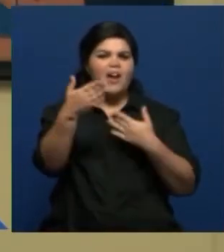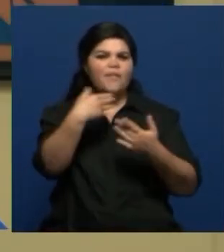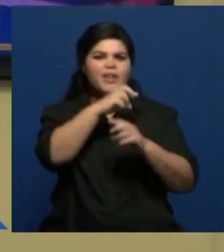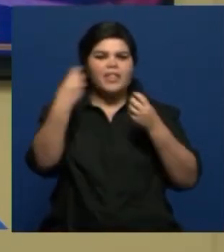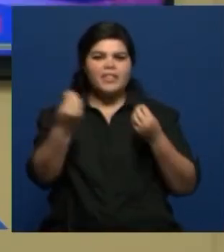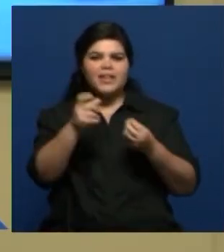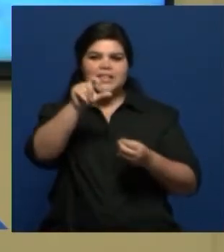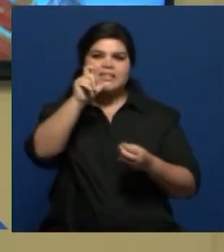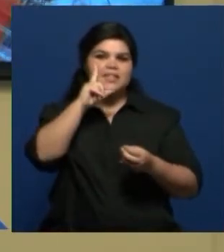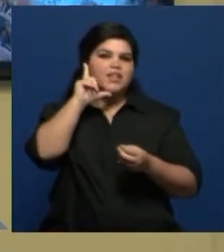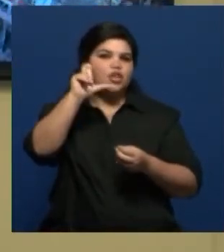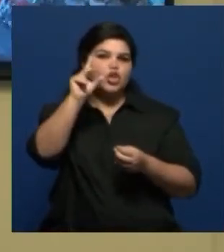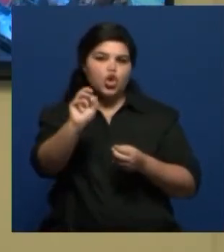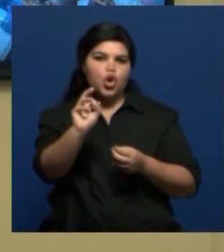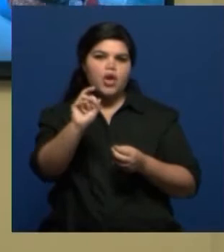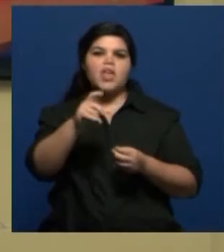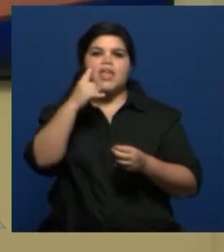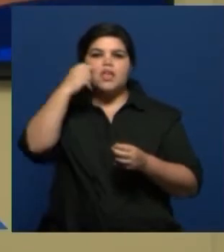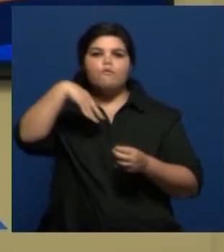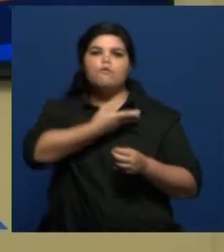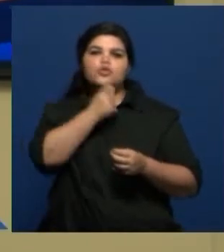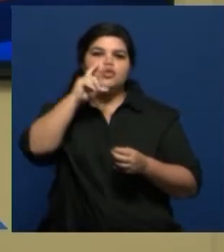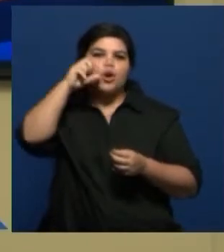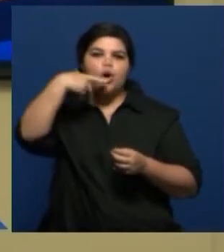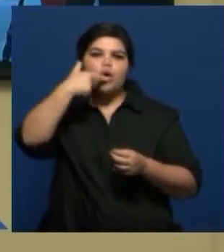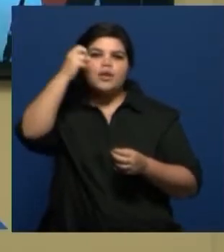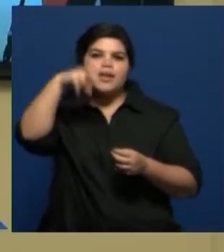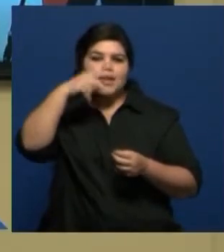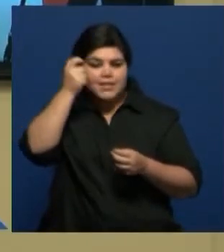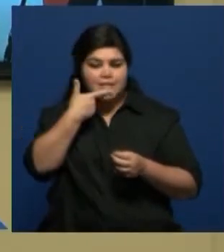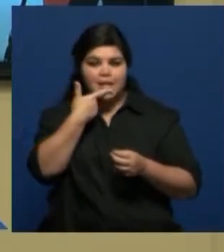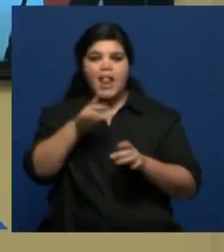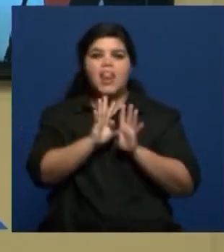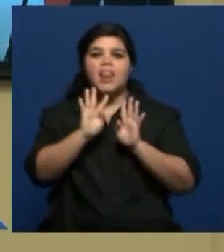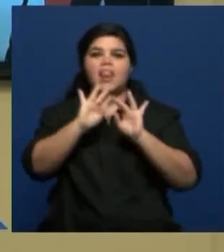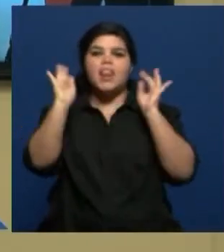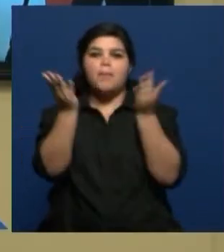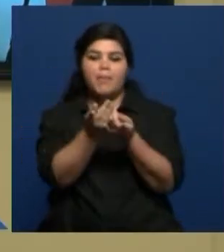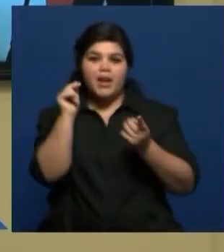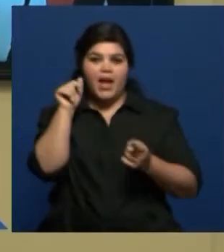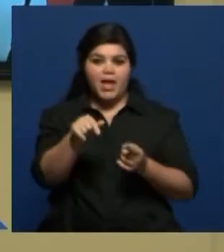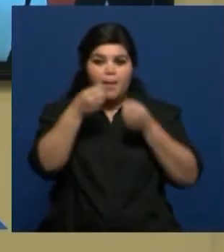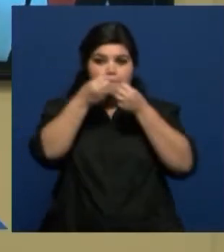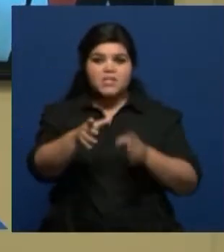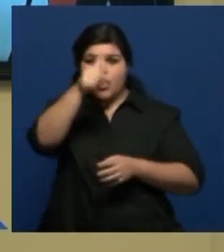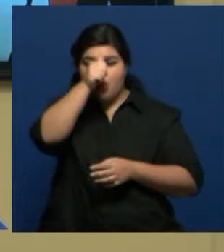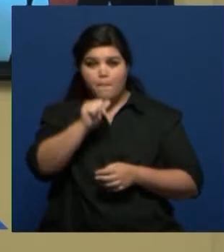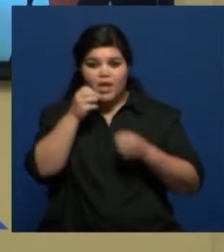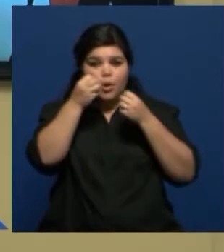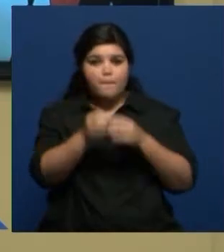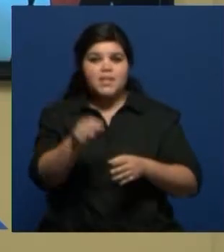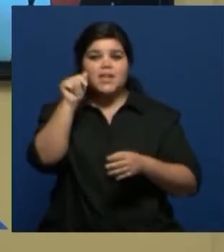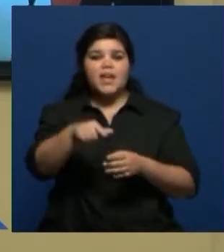ciclo Infusiones Le Parc 2017 que arranca este domingo allí en el Espacio Cultural. Una coproducción de este espacio